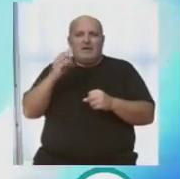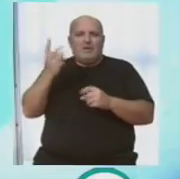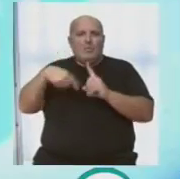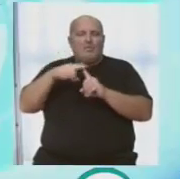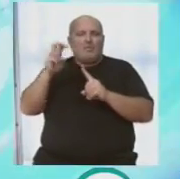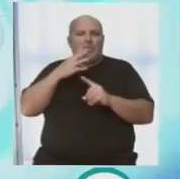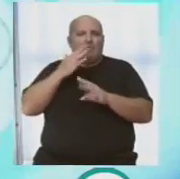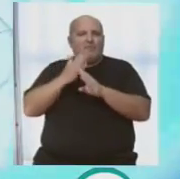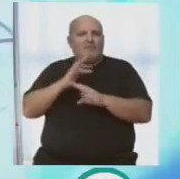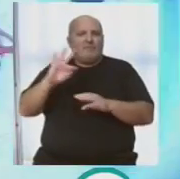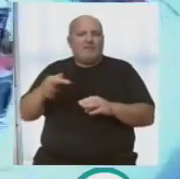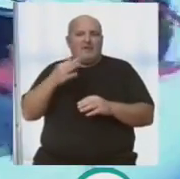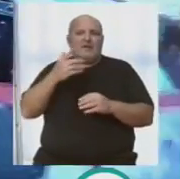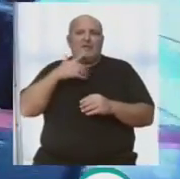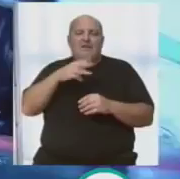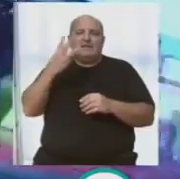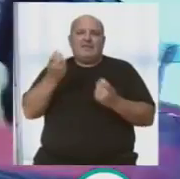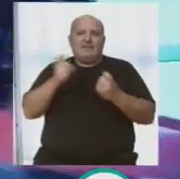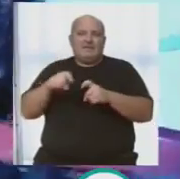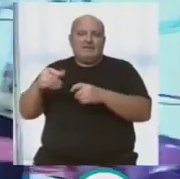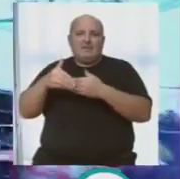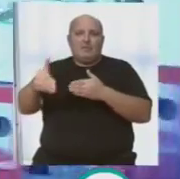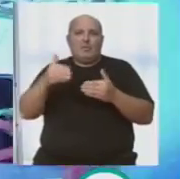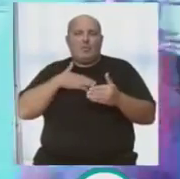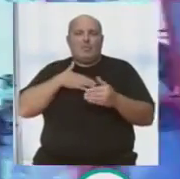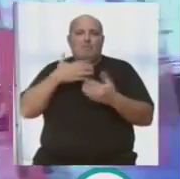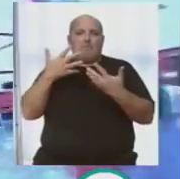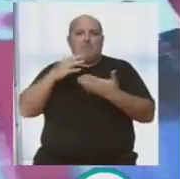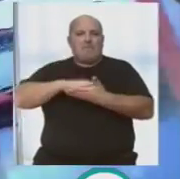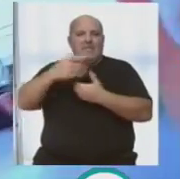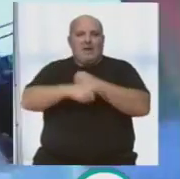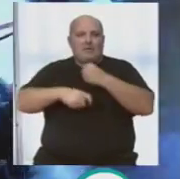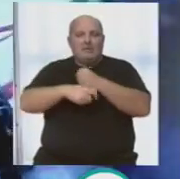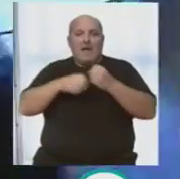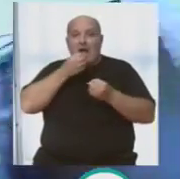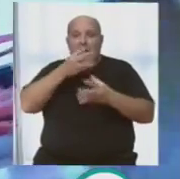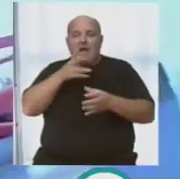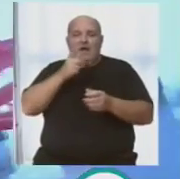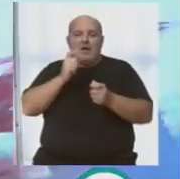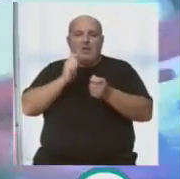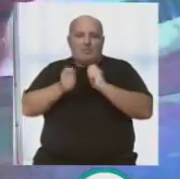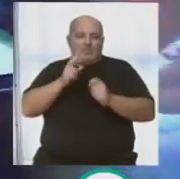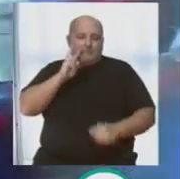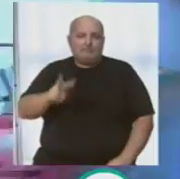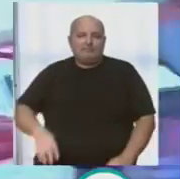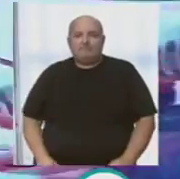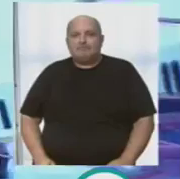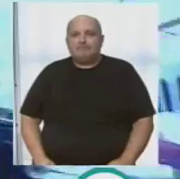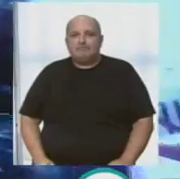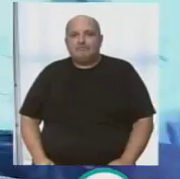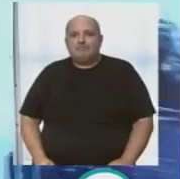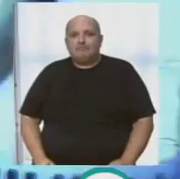regresan a todo su esplendor, con tres citas para este próximo mes de agosto. Nos lo cuenta la compañera Laura Jurado.